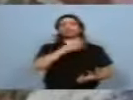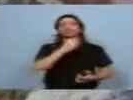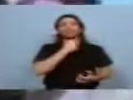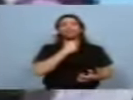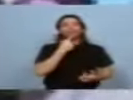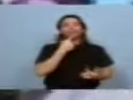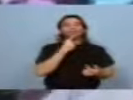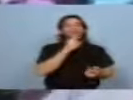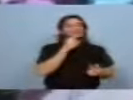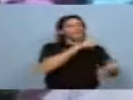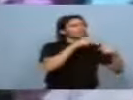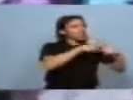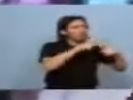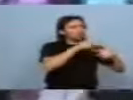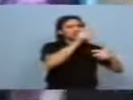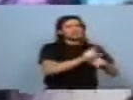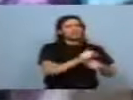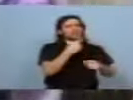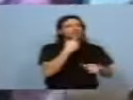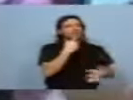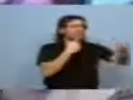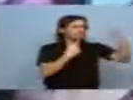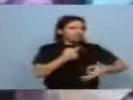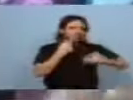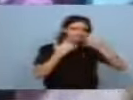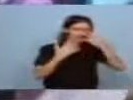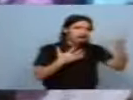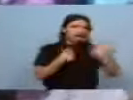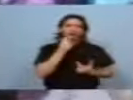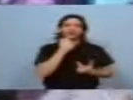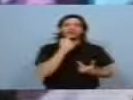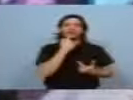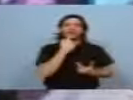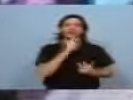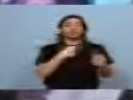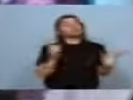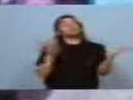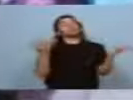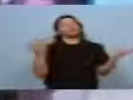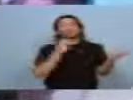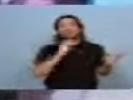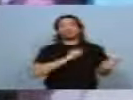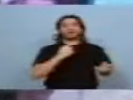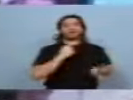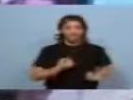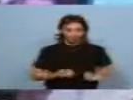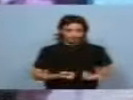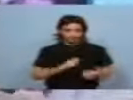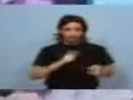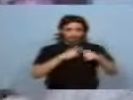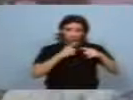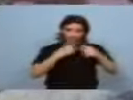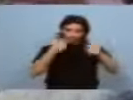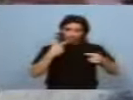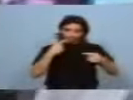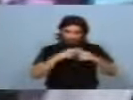es que vos le digas. ¿Vos viste cuando estás discutiendo con alguien que le decís verdades en la cara, verdades, y pones así, y el otro dice, bueno, pero no me grites. No discuta, ¿por